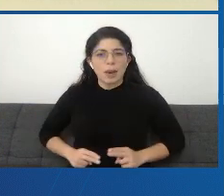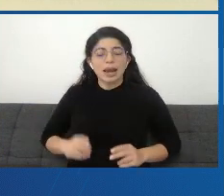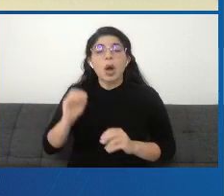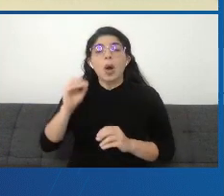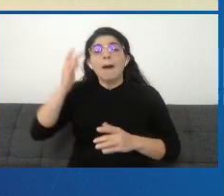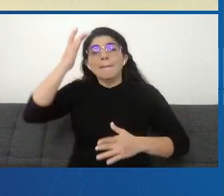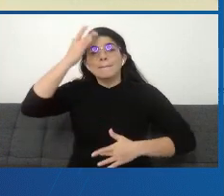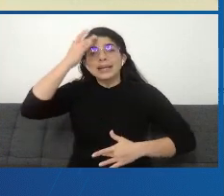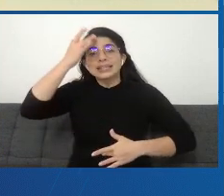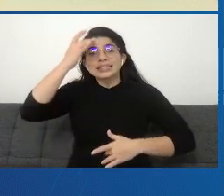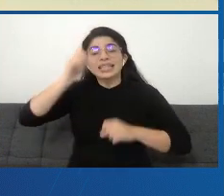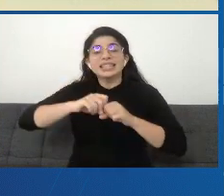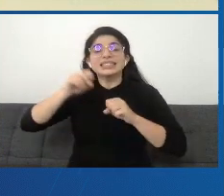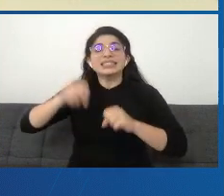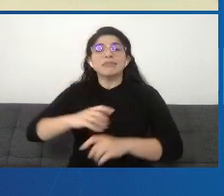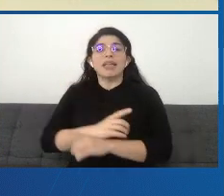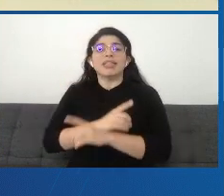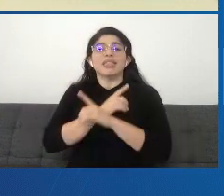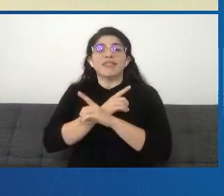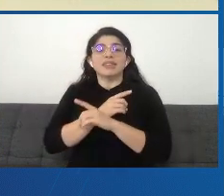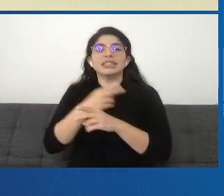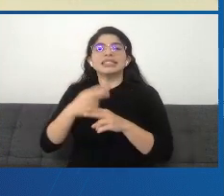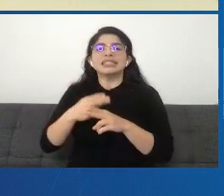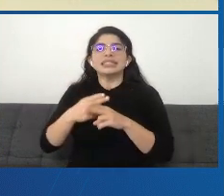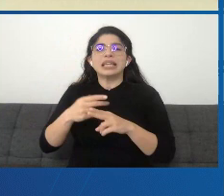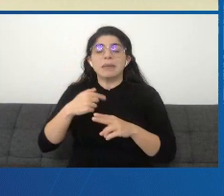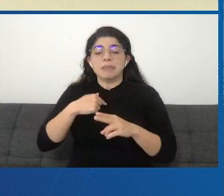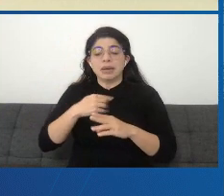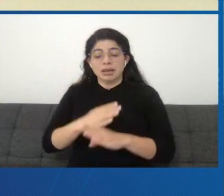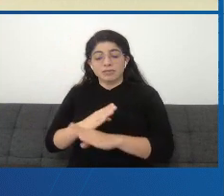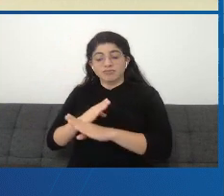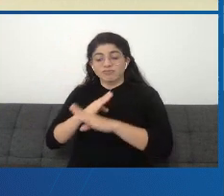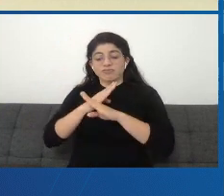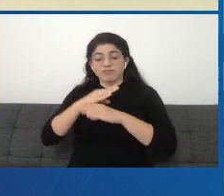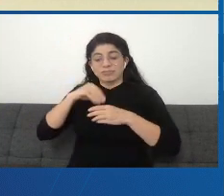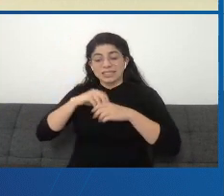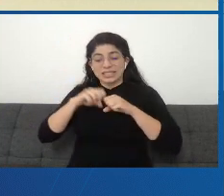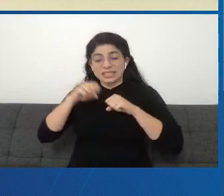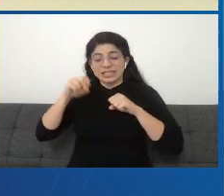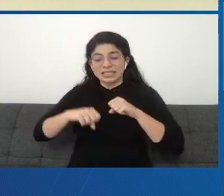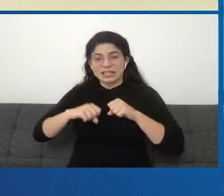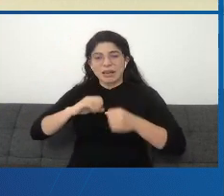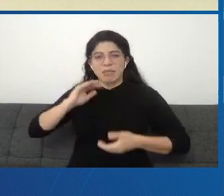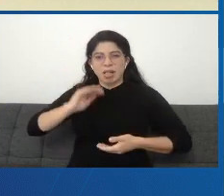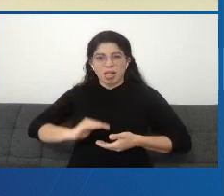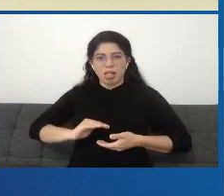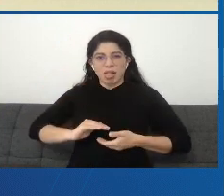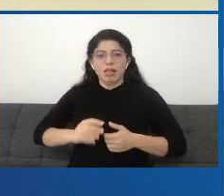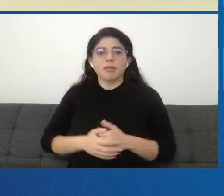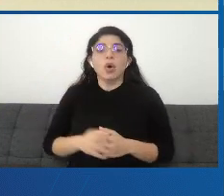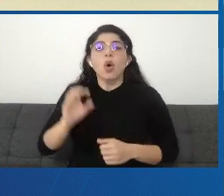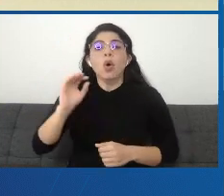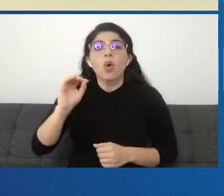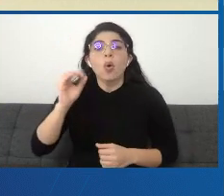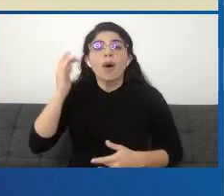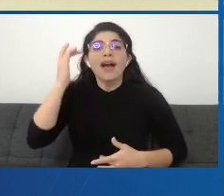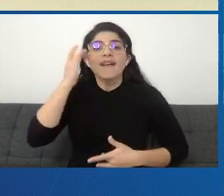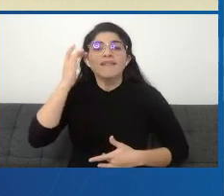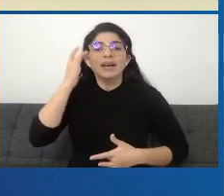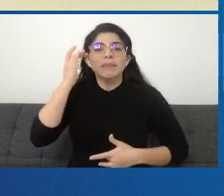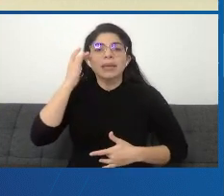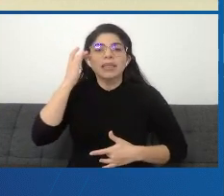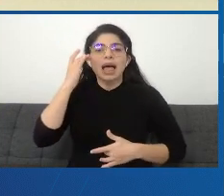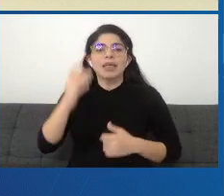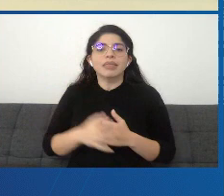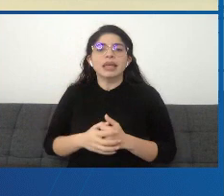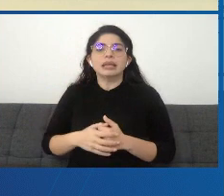sistema de defensa de se llaman inmunodeficiencias y enfermedades autoinmunes.